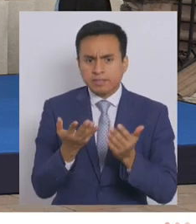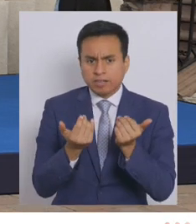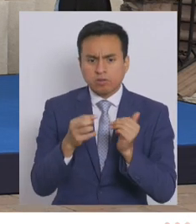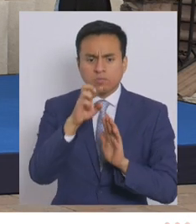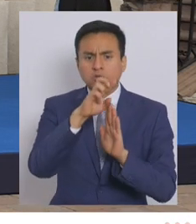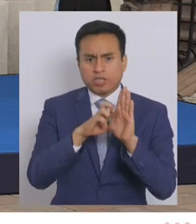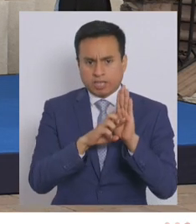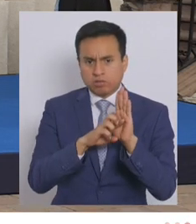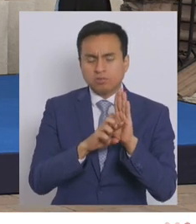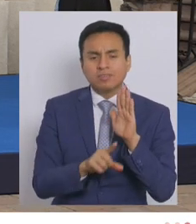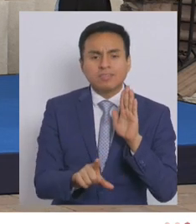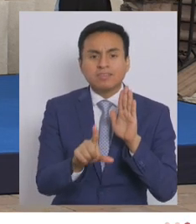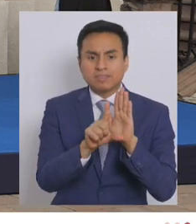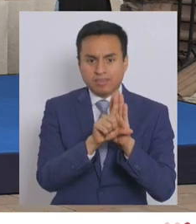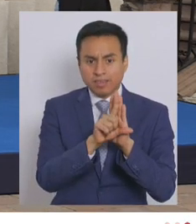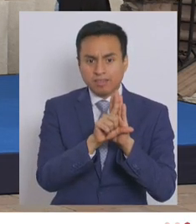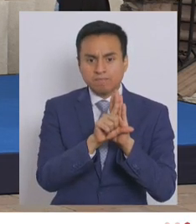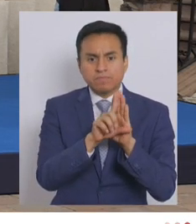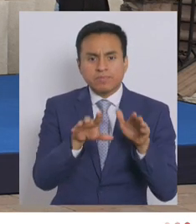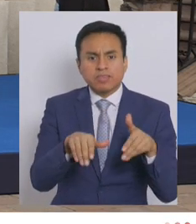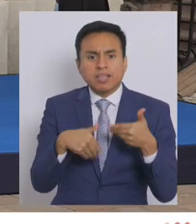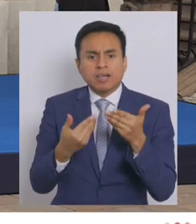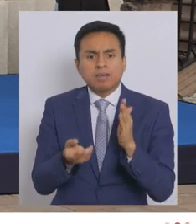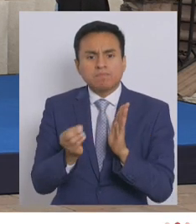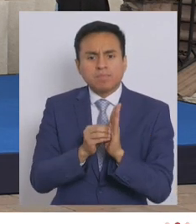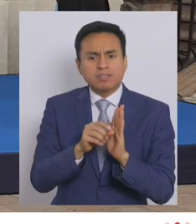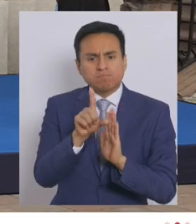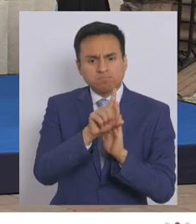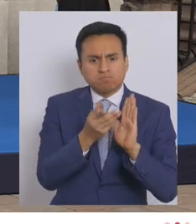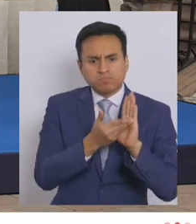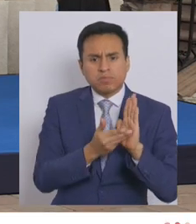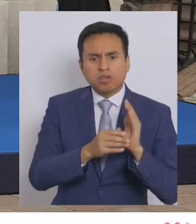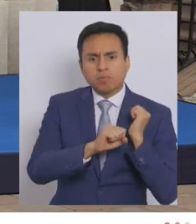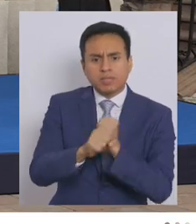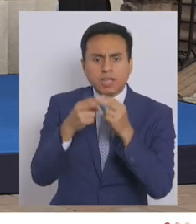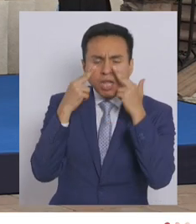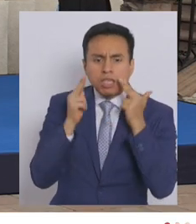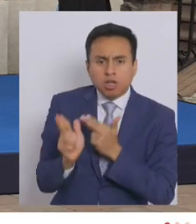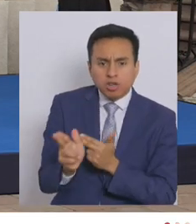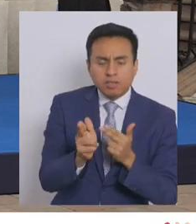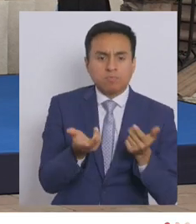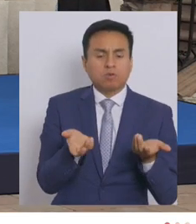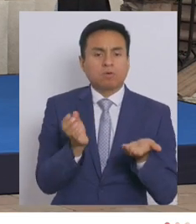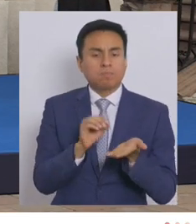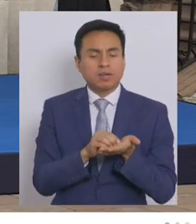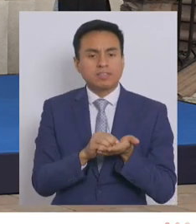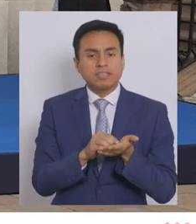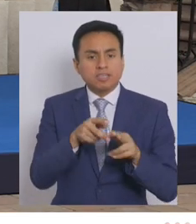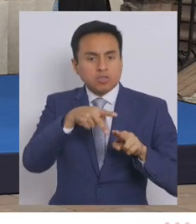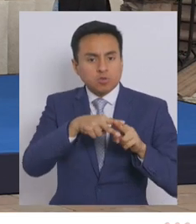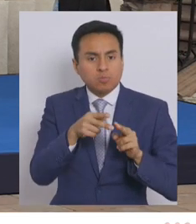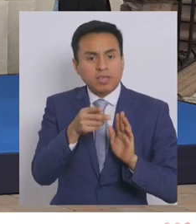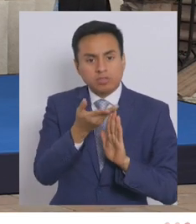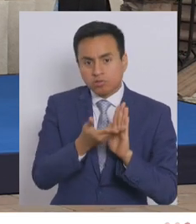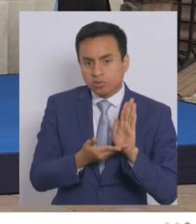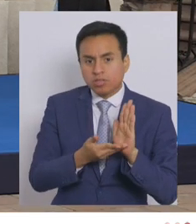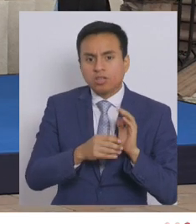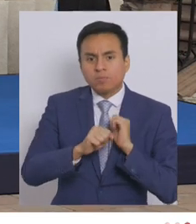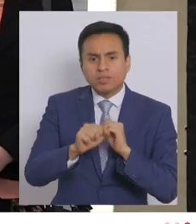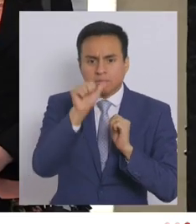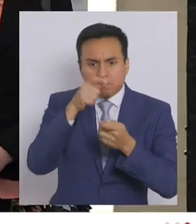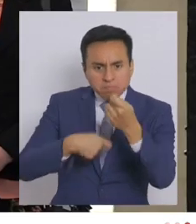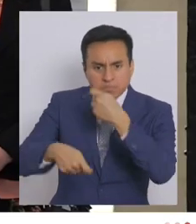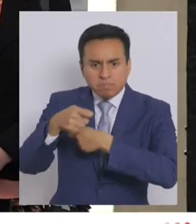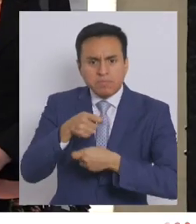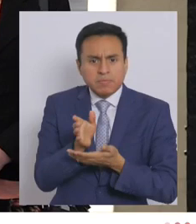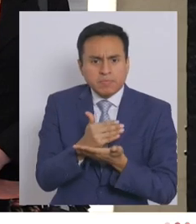proyectos como la ley que da más instrumentos para combatir el terrorismo? La ley que da mejores instrumentos para combatir el narcotráfico